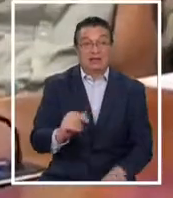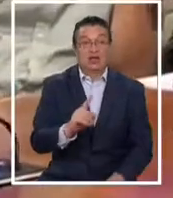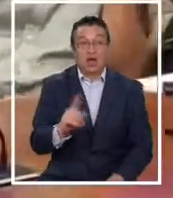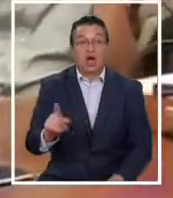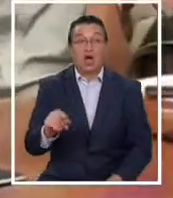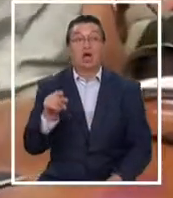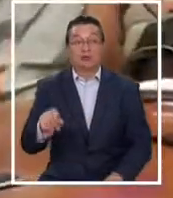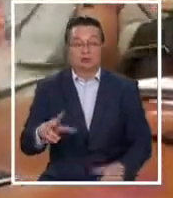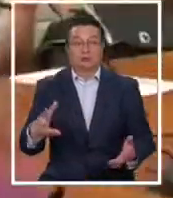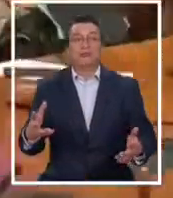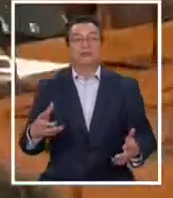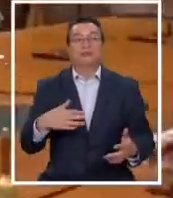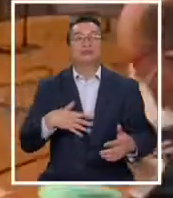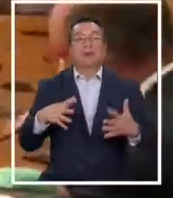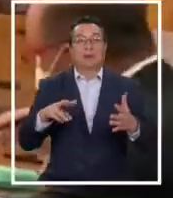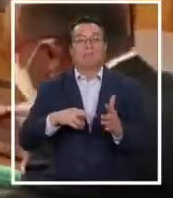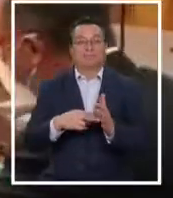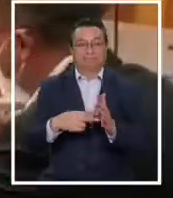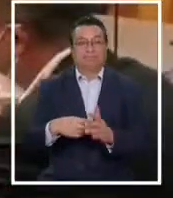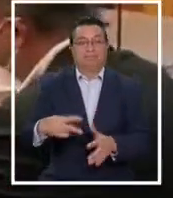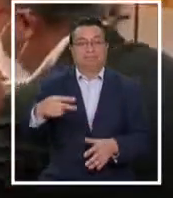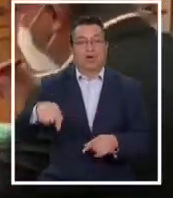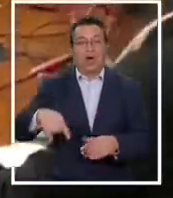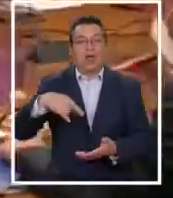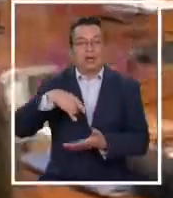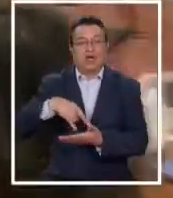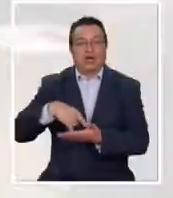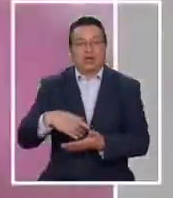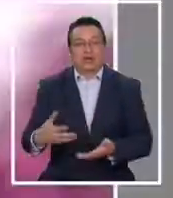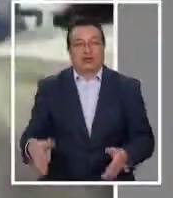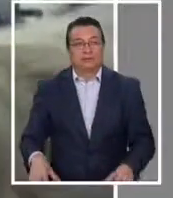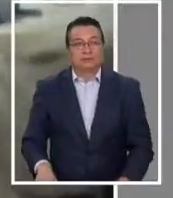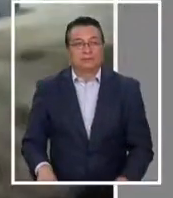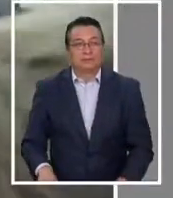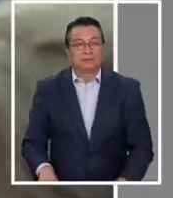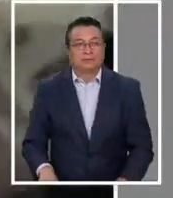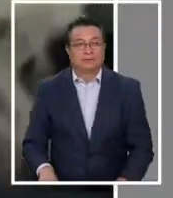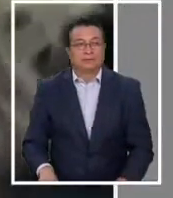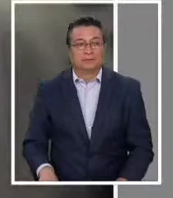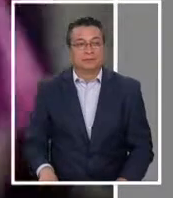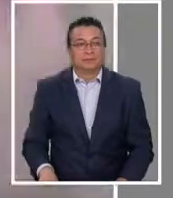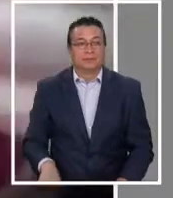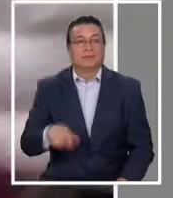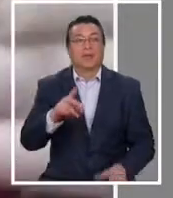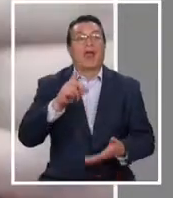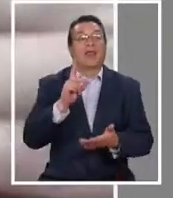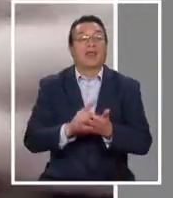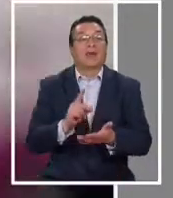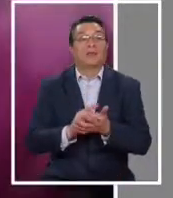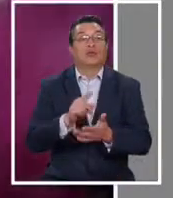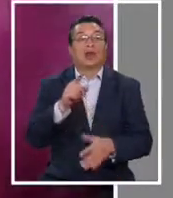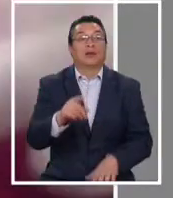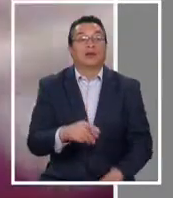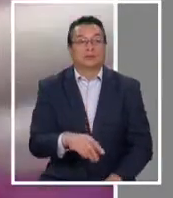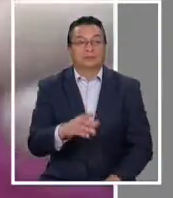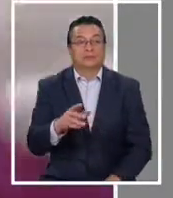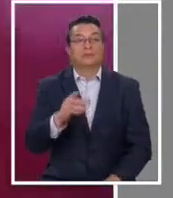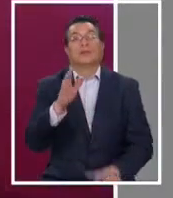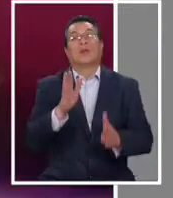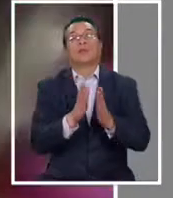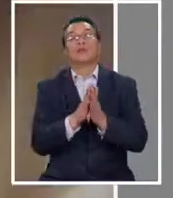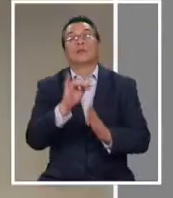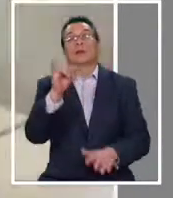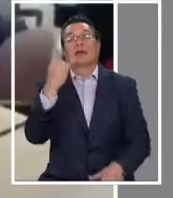que continúa quebrando esquemas, por ahora, en el Congreso. Una diputada Giles.